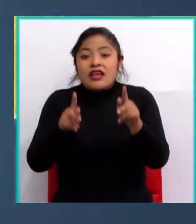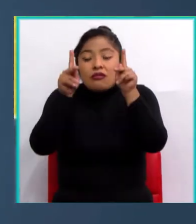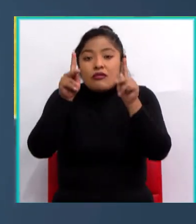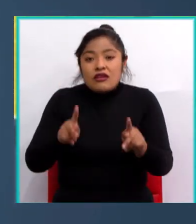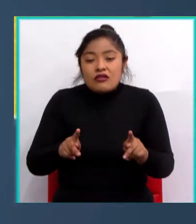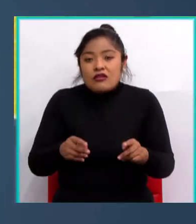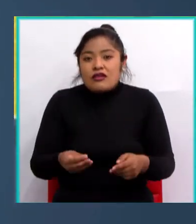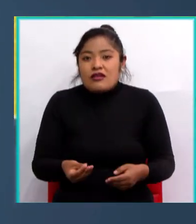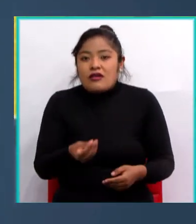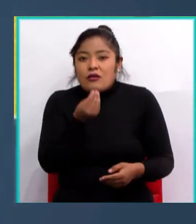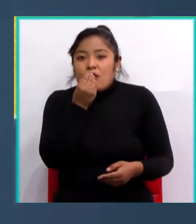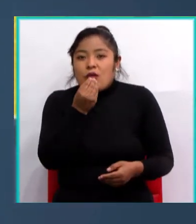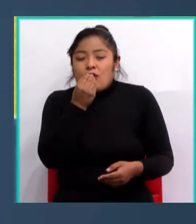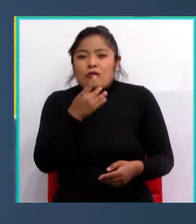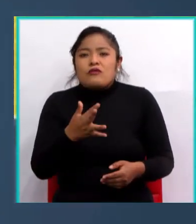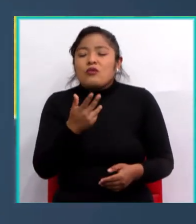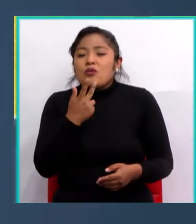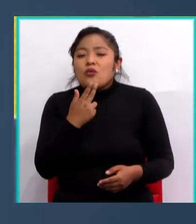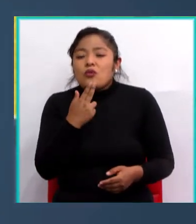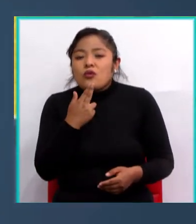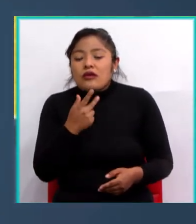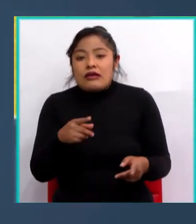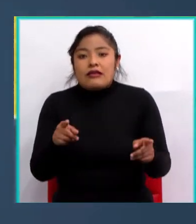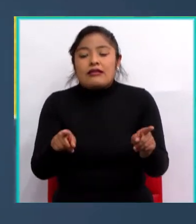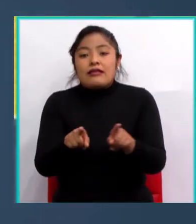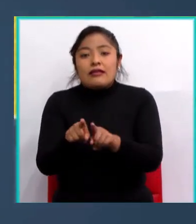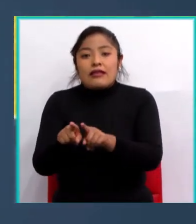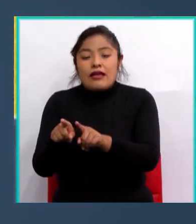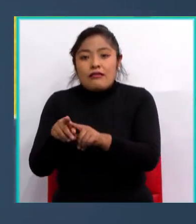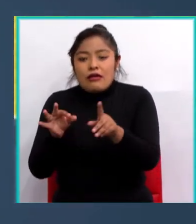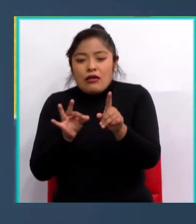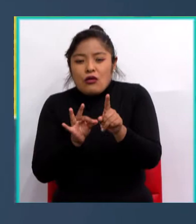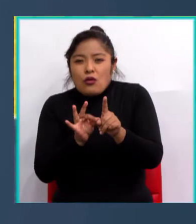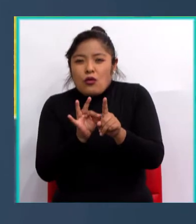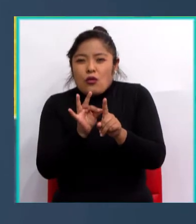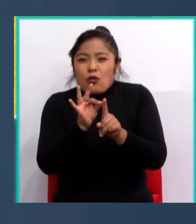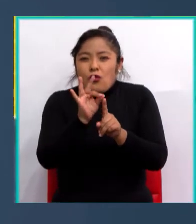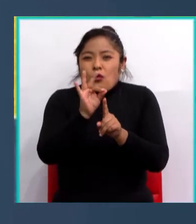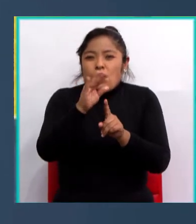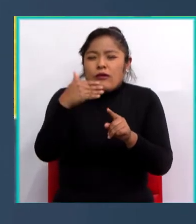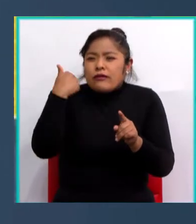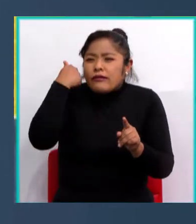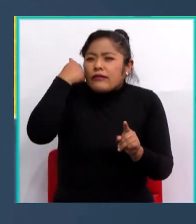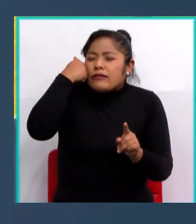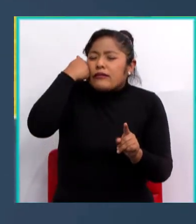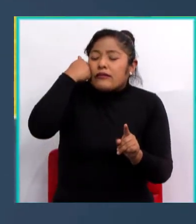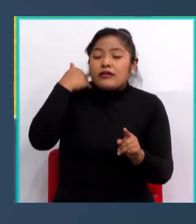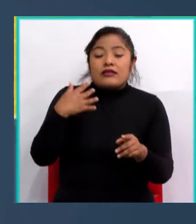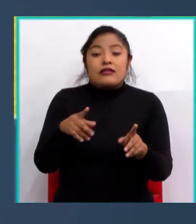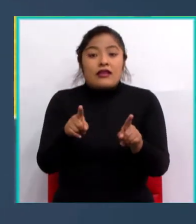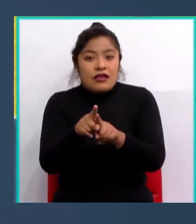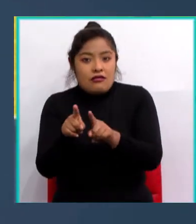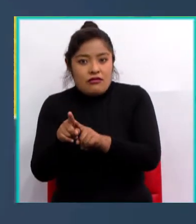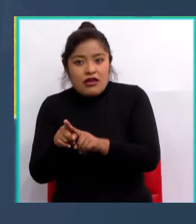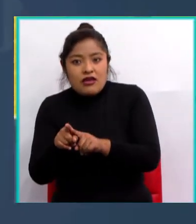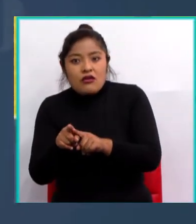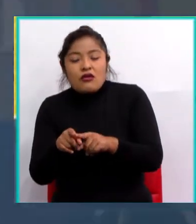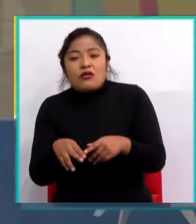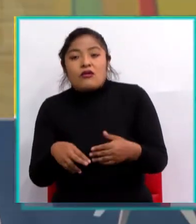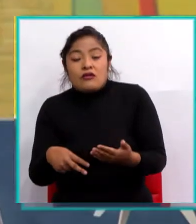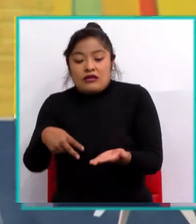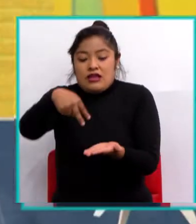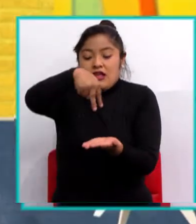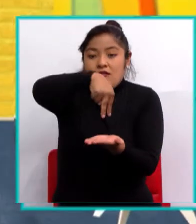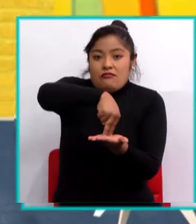También influye la temperatura del aire y la posición del cuerpo, si uno está de pie o está